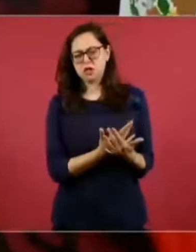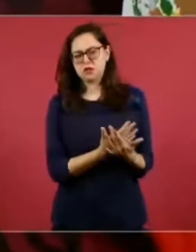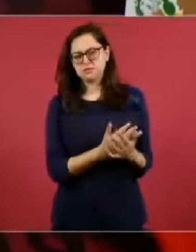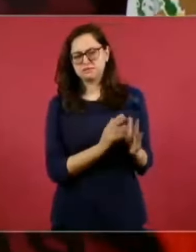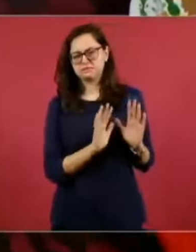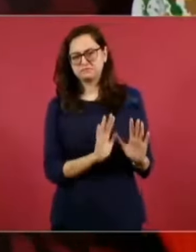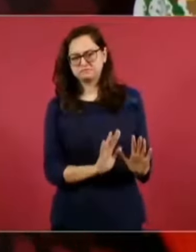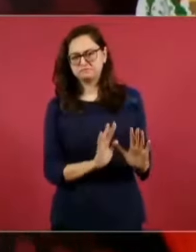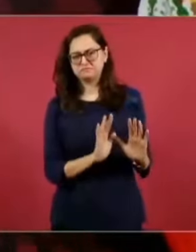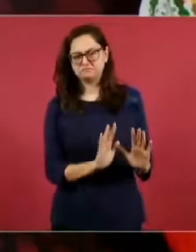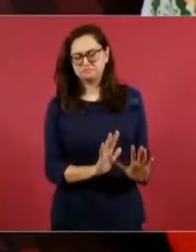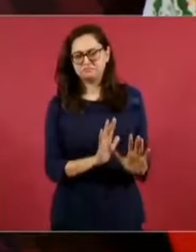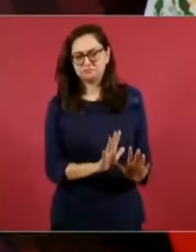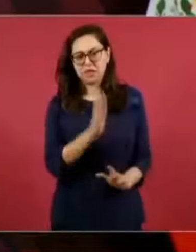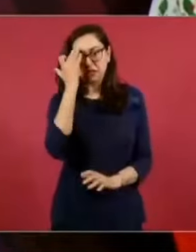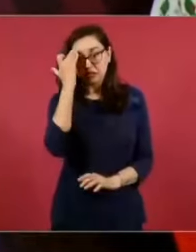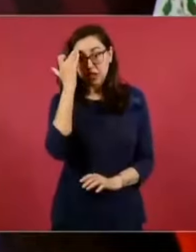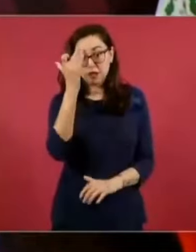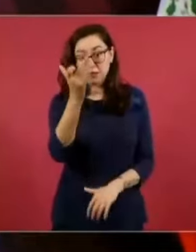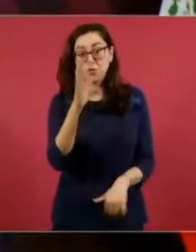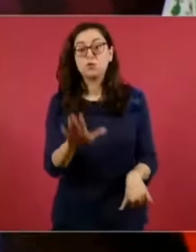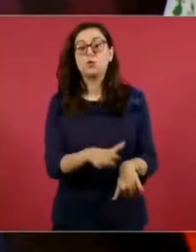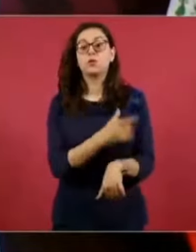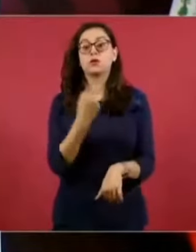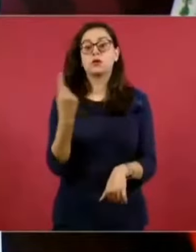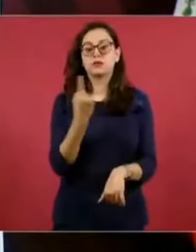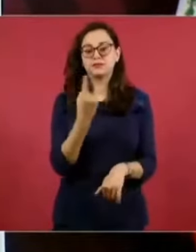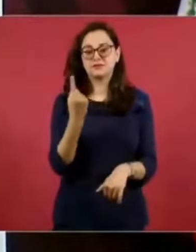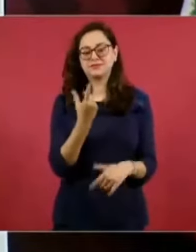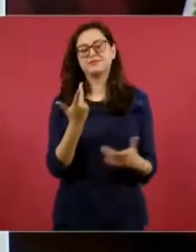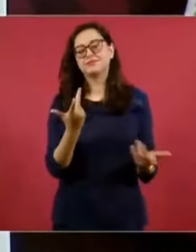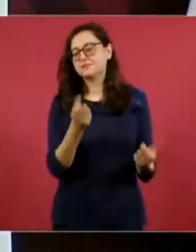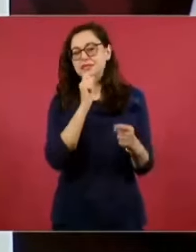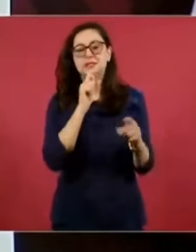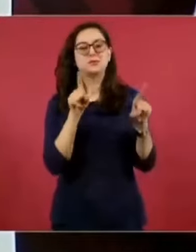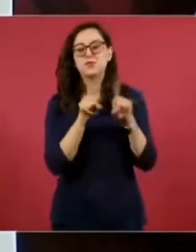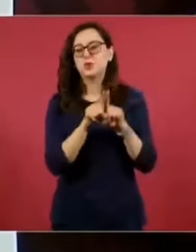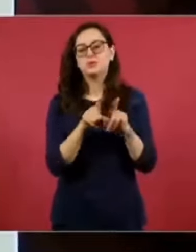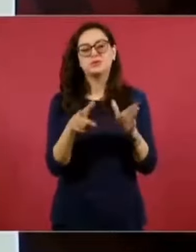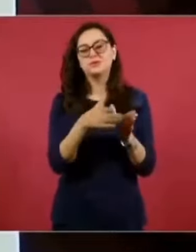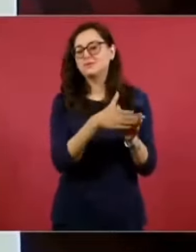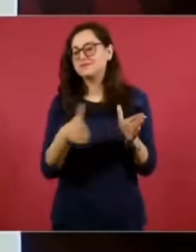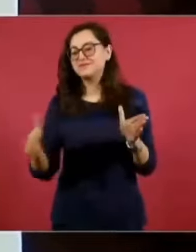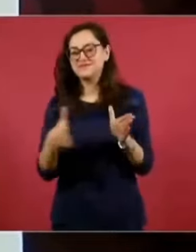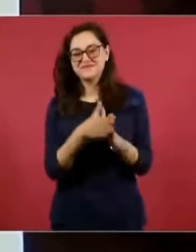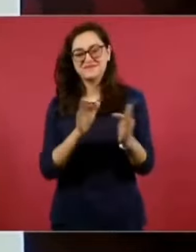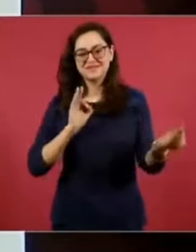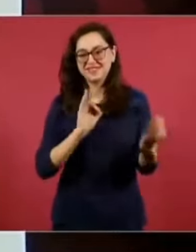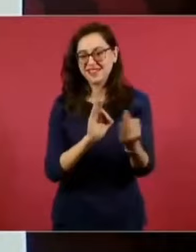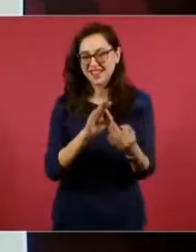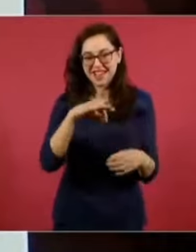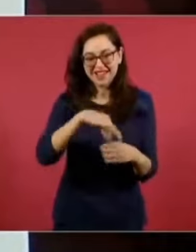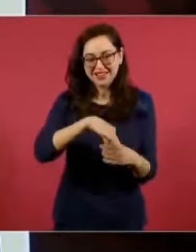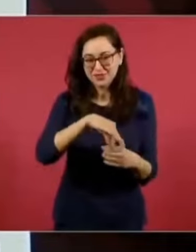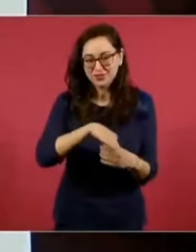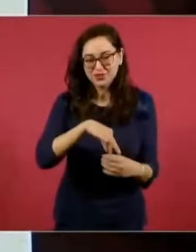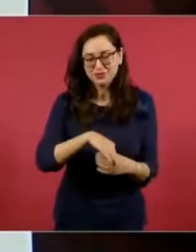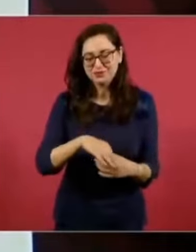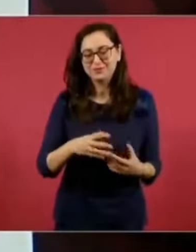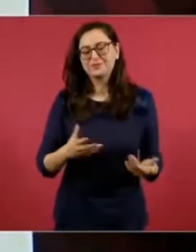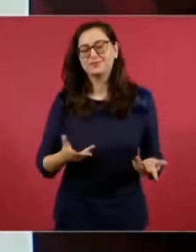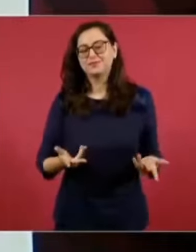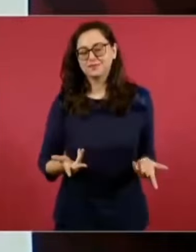ya en su momento ya